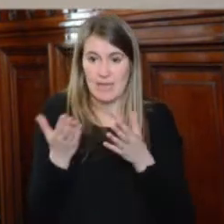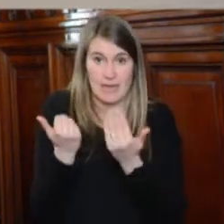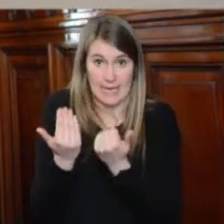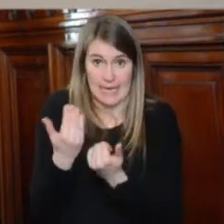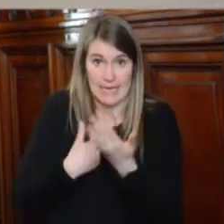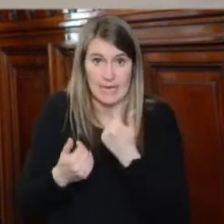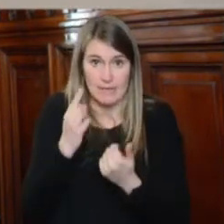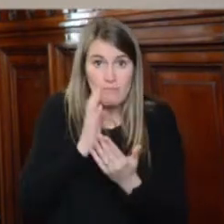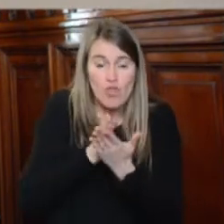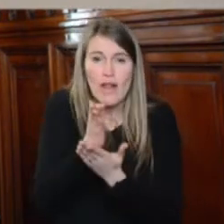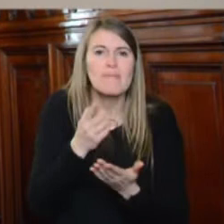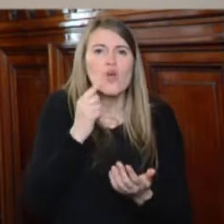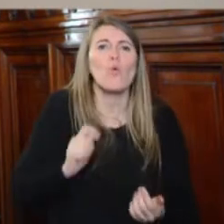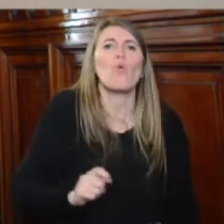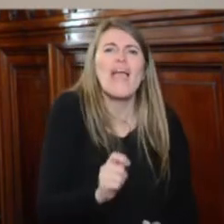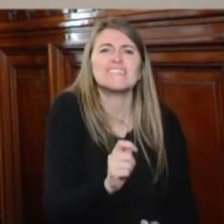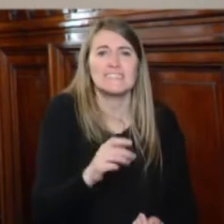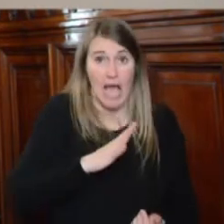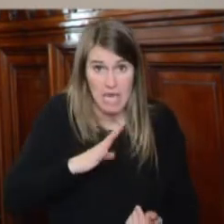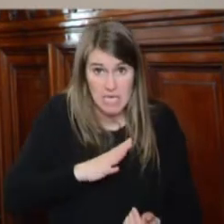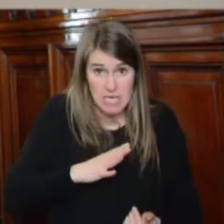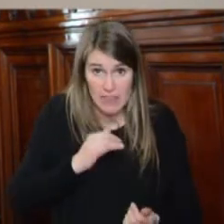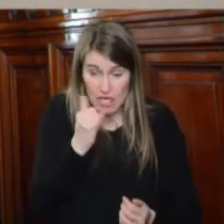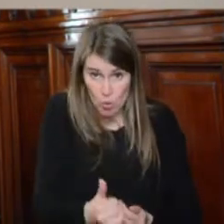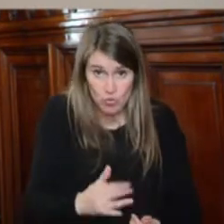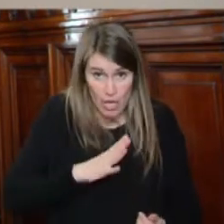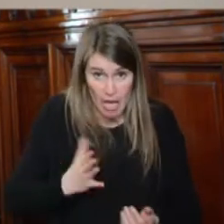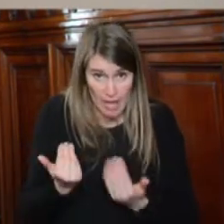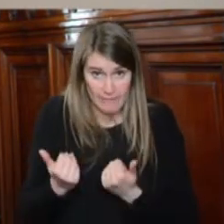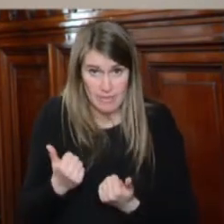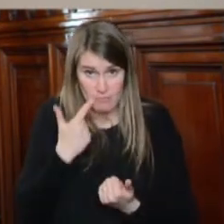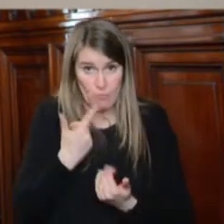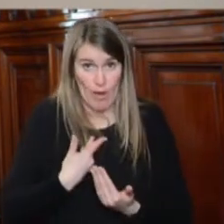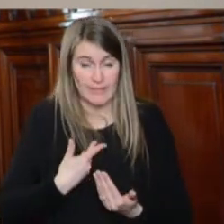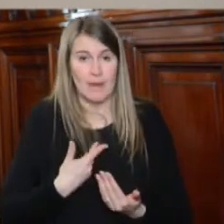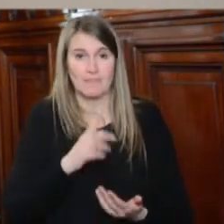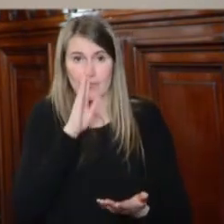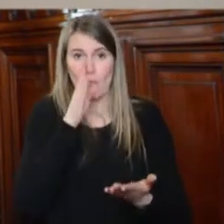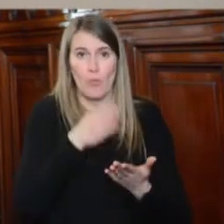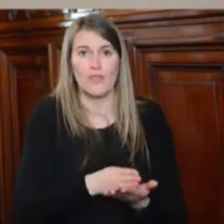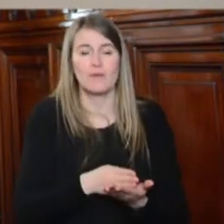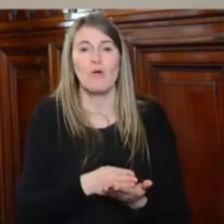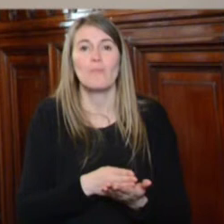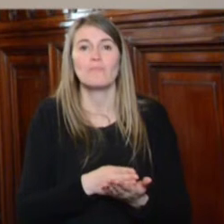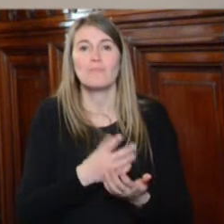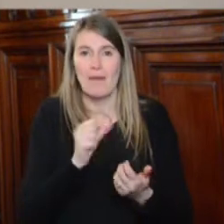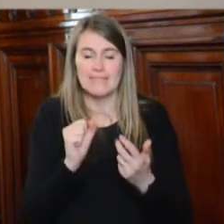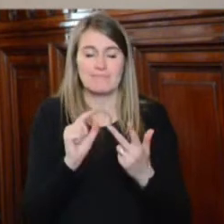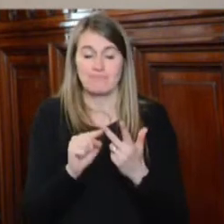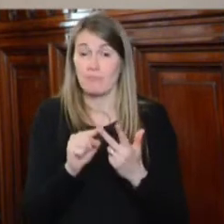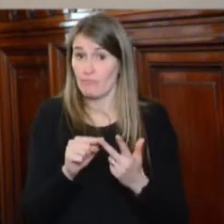cuál es el curso judicial que están siguiendo en la Argentina. Por último quisiera